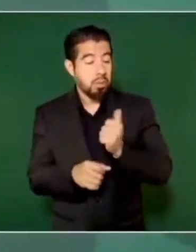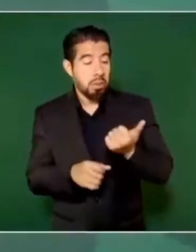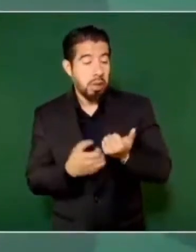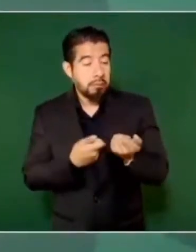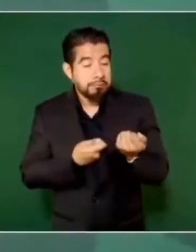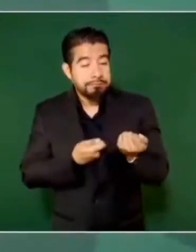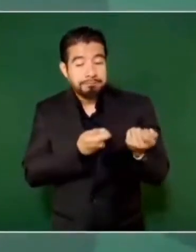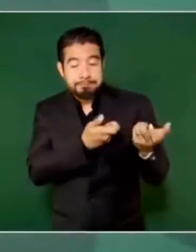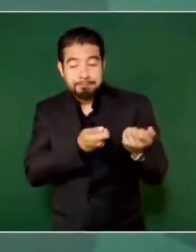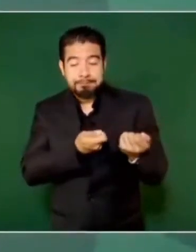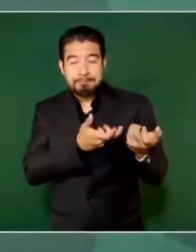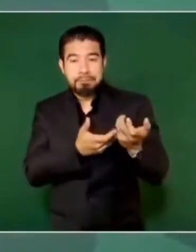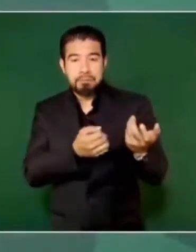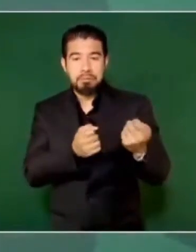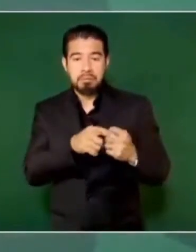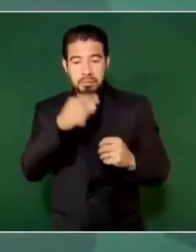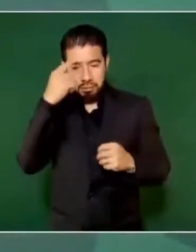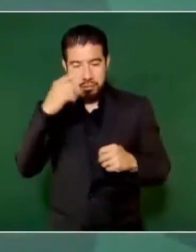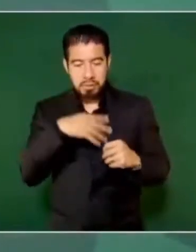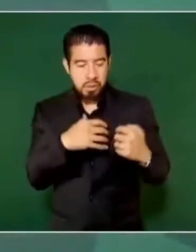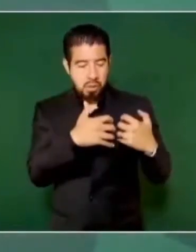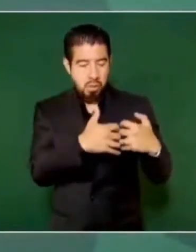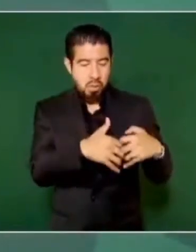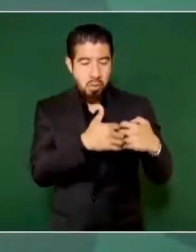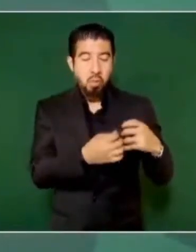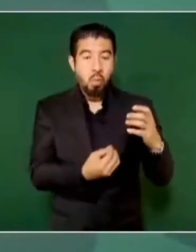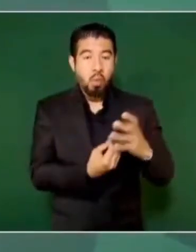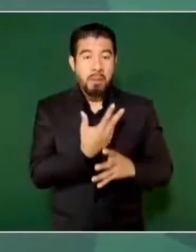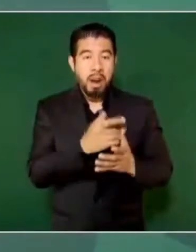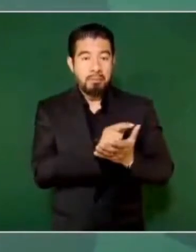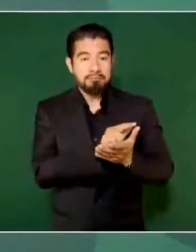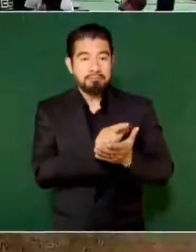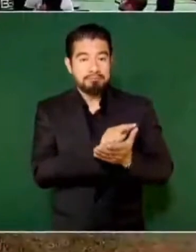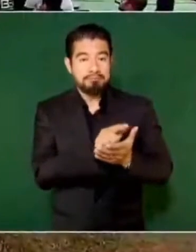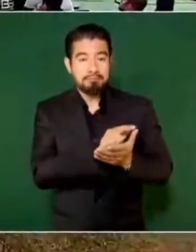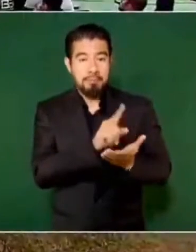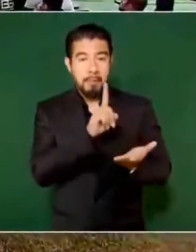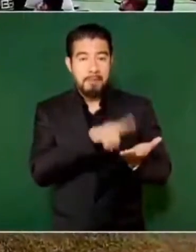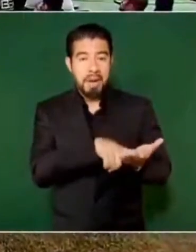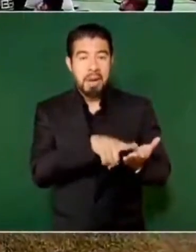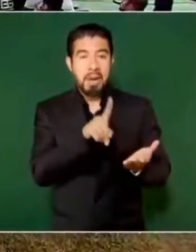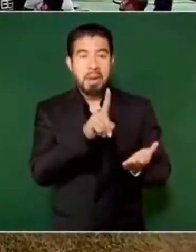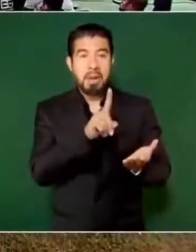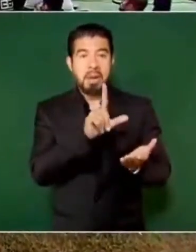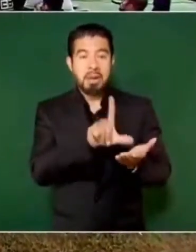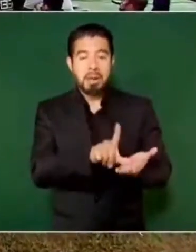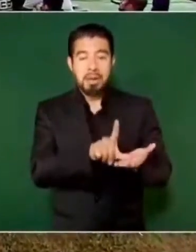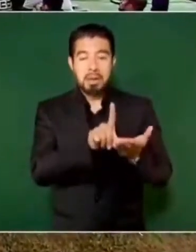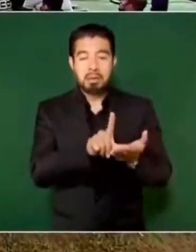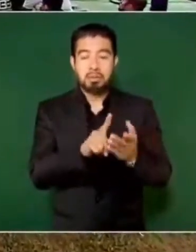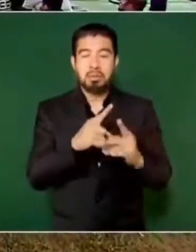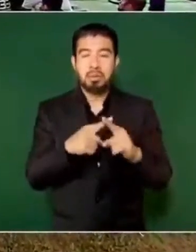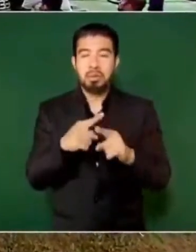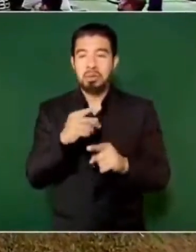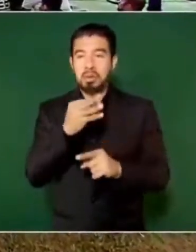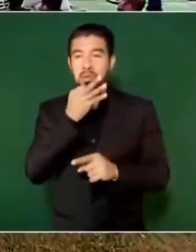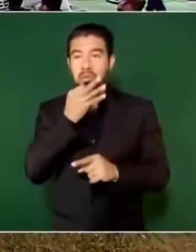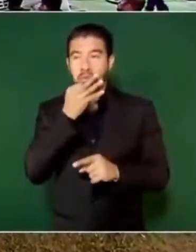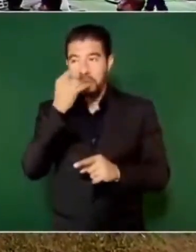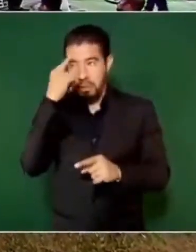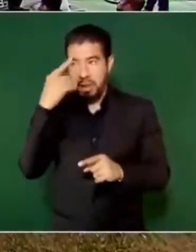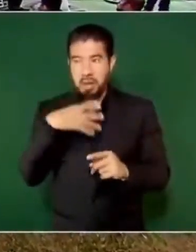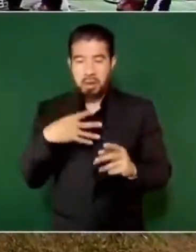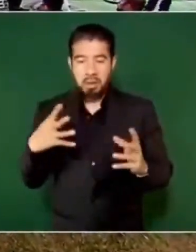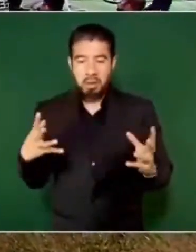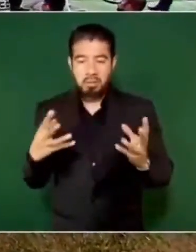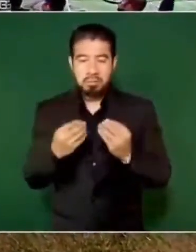para la planta nueva, que va a aportar mil litros por segundo adicionales. Esto con respecto al